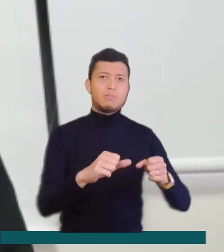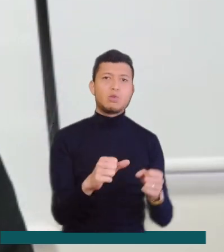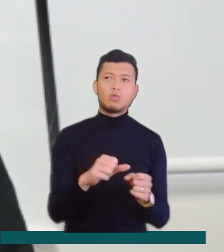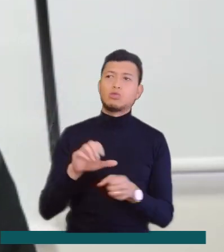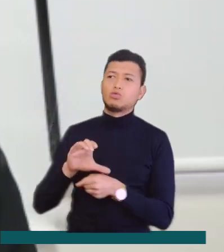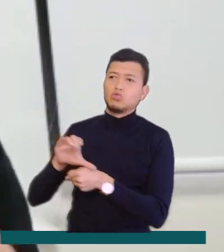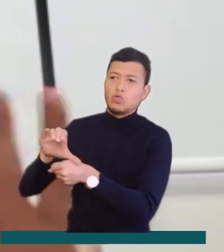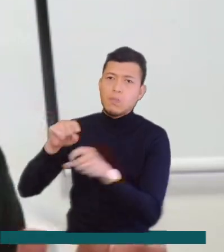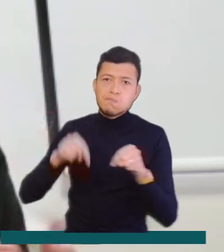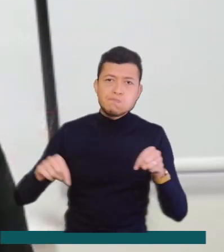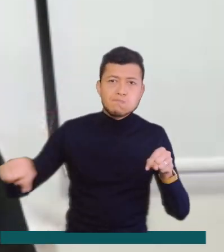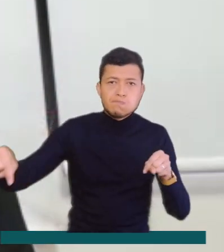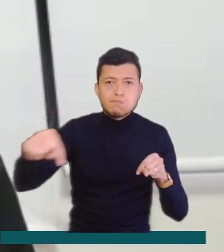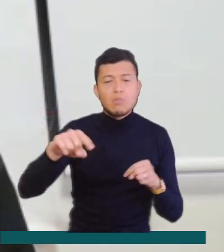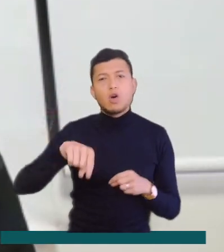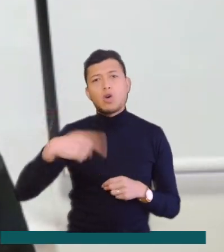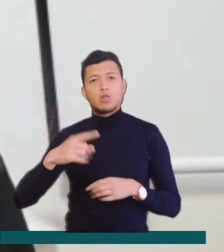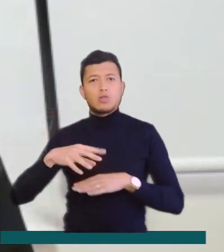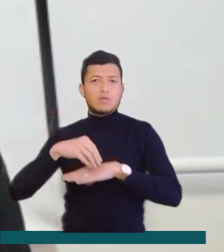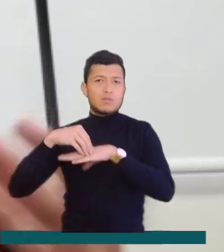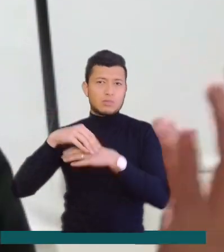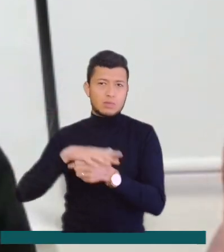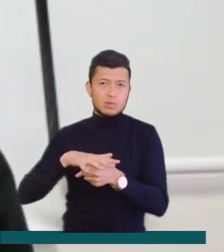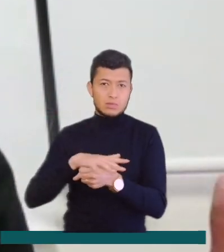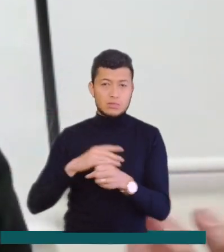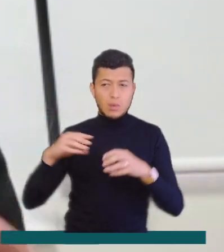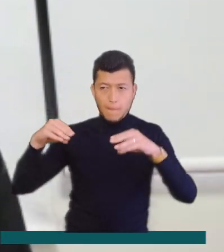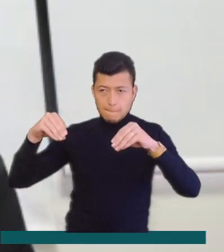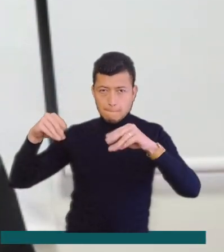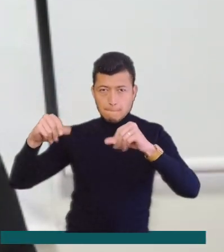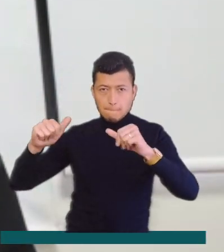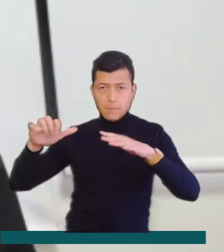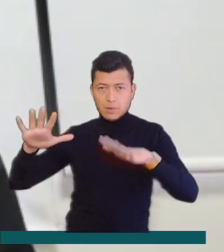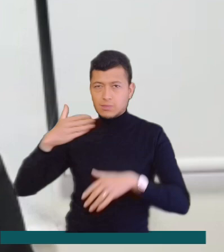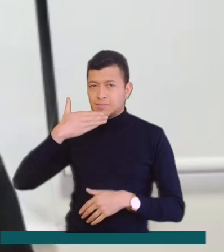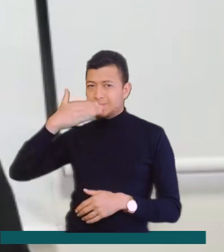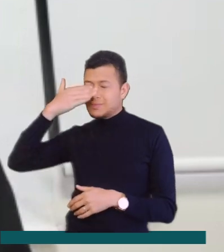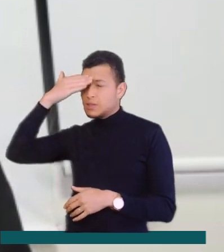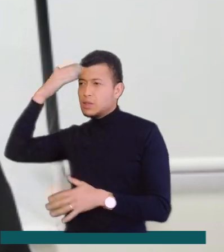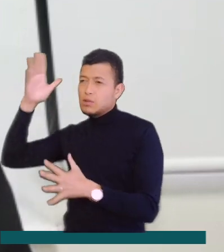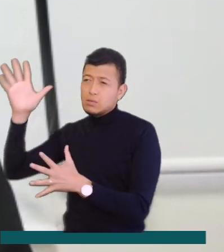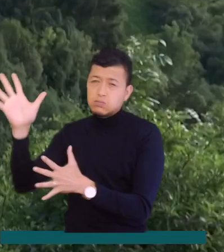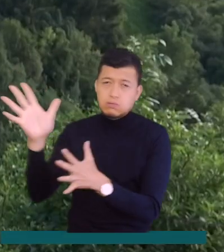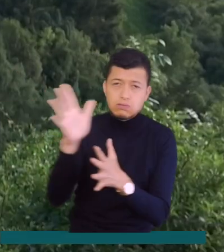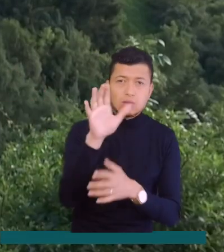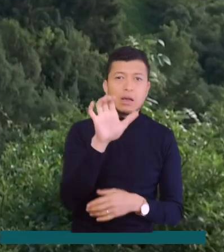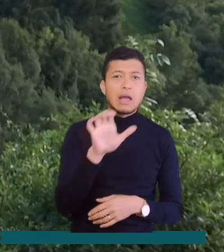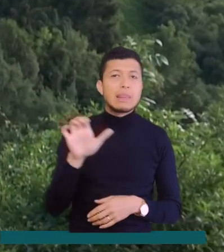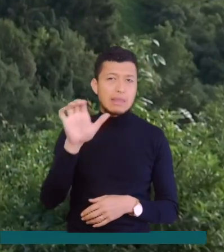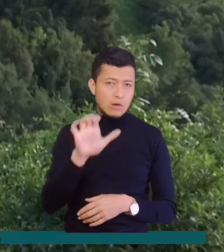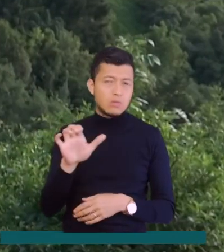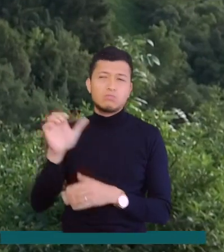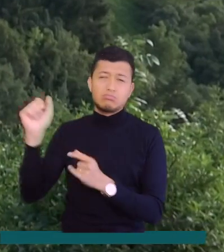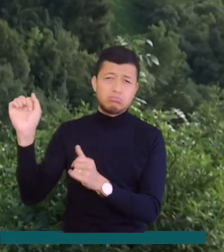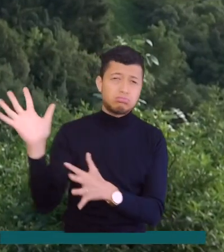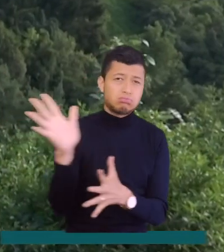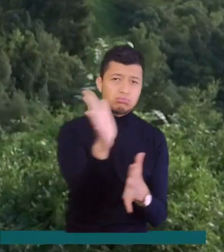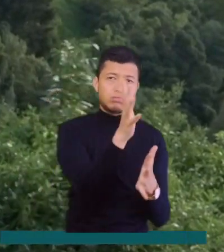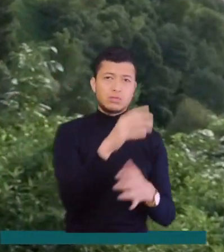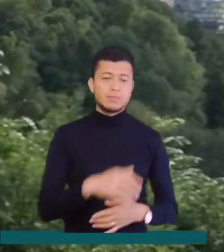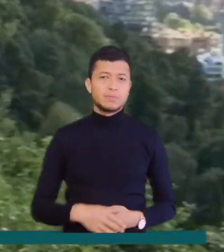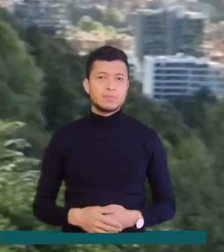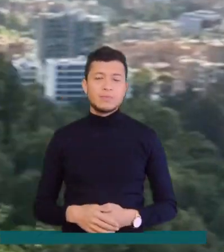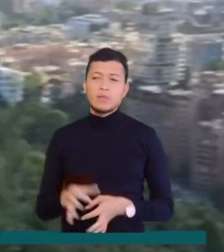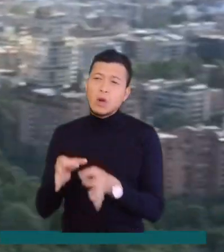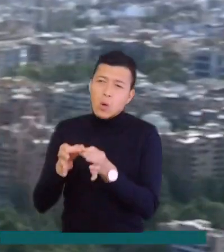adyacentes. Tenemos también otros fenómenos como el polvo del Sahara que es transportado a principio de año. Al fondo la sabana de